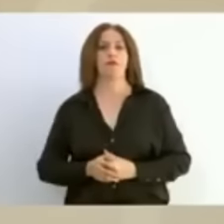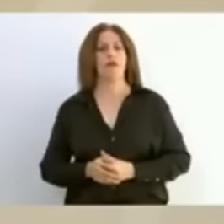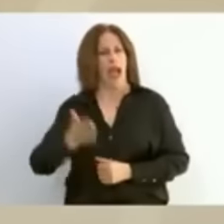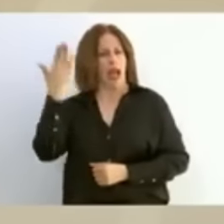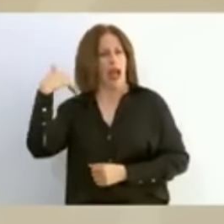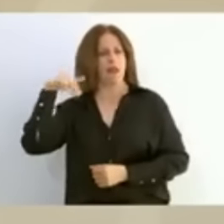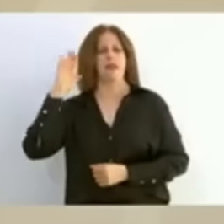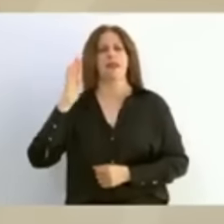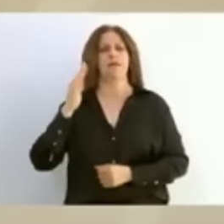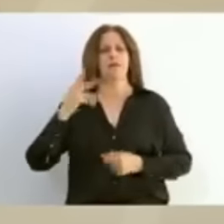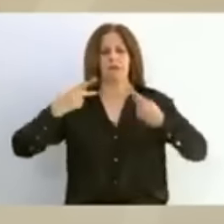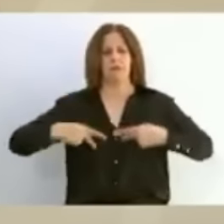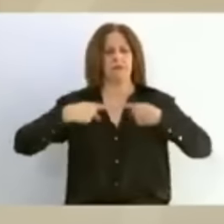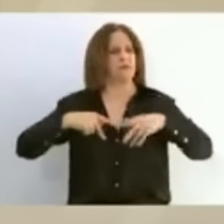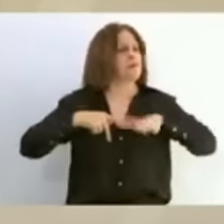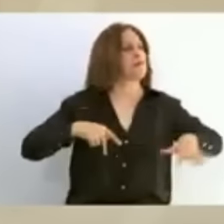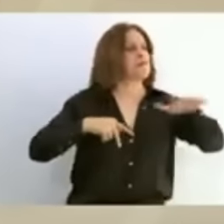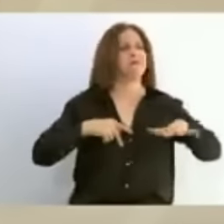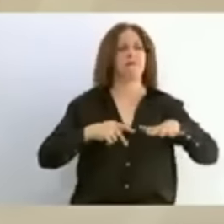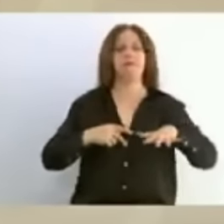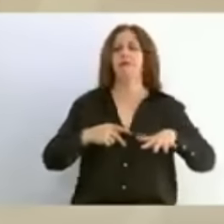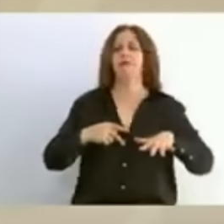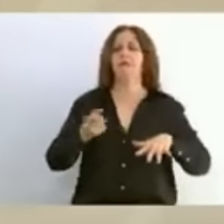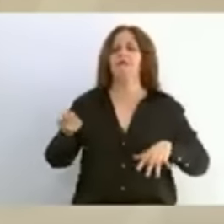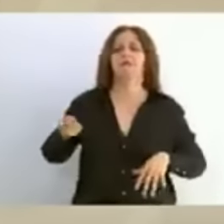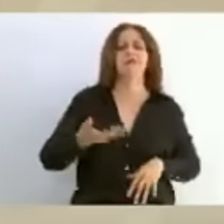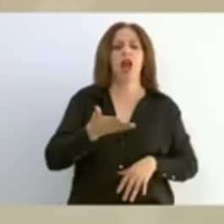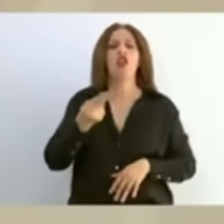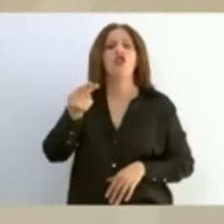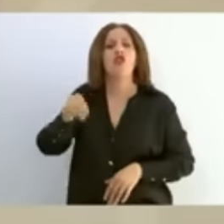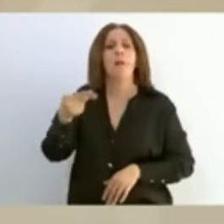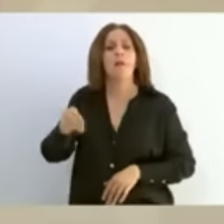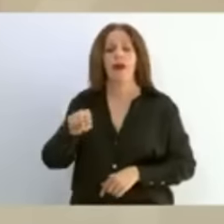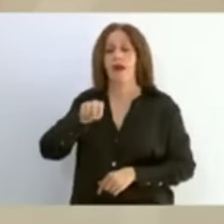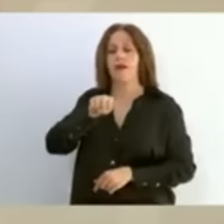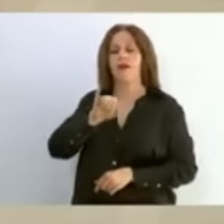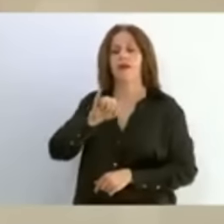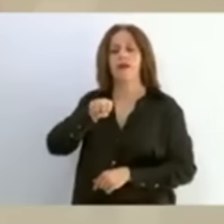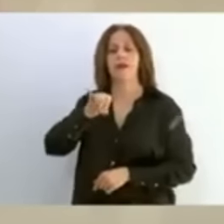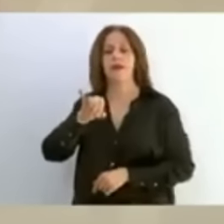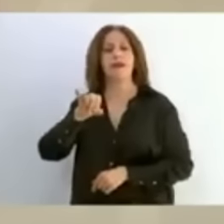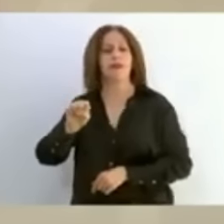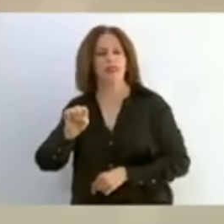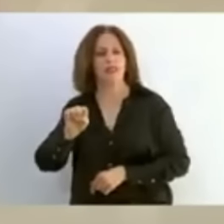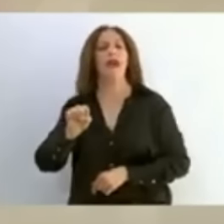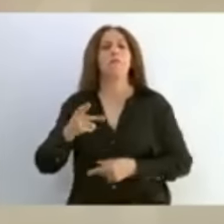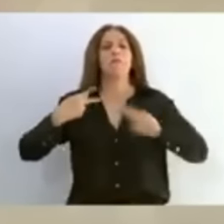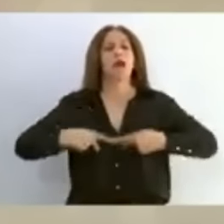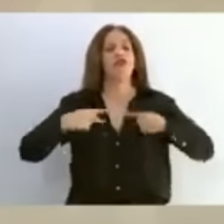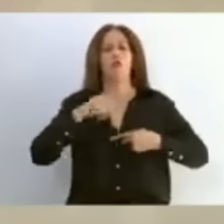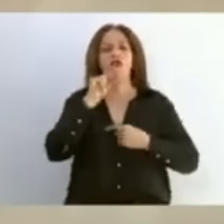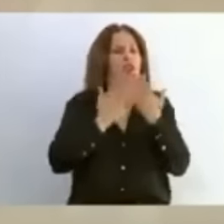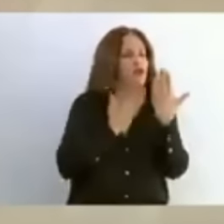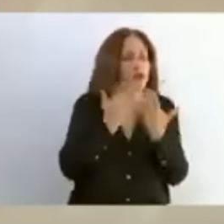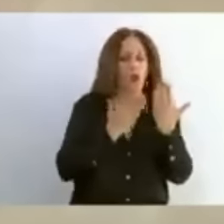de manera despectiva a las y los jóvenes a quienes se les había negado su derecho al estudio y al trabajo. Ahora,